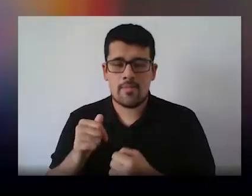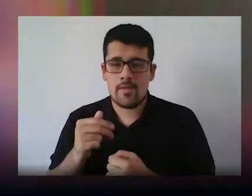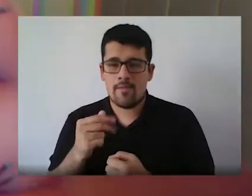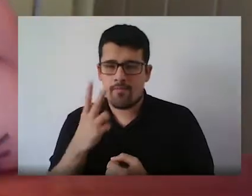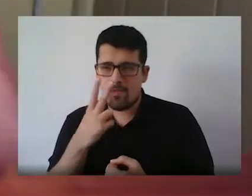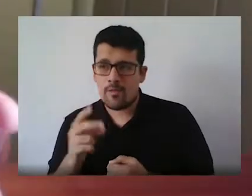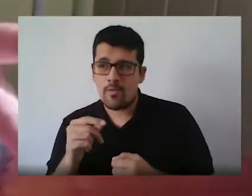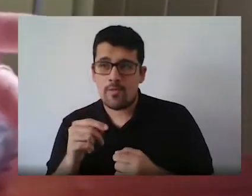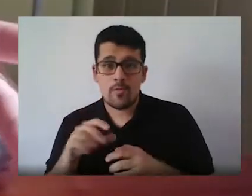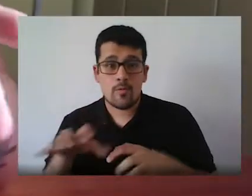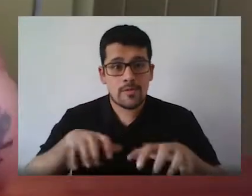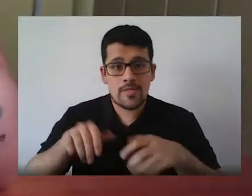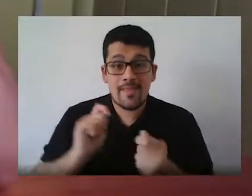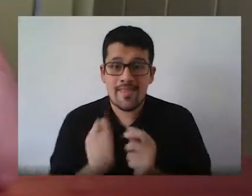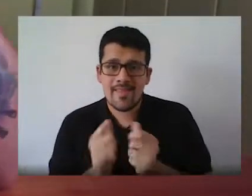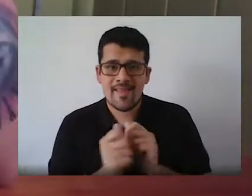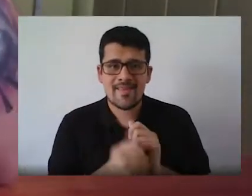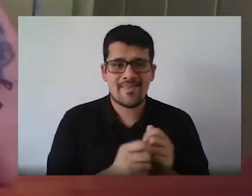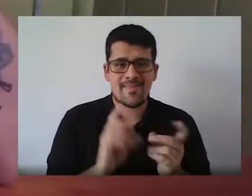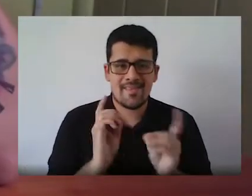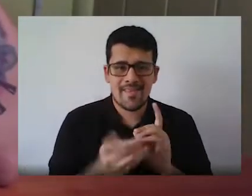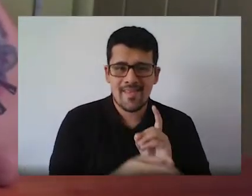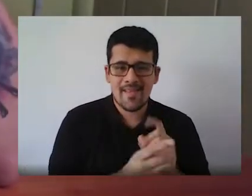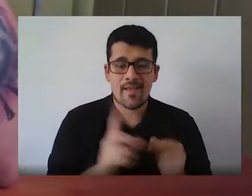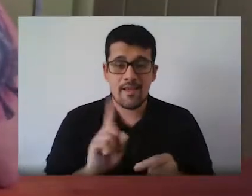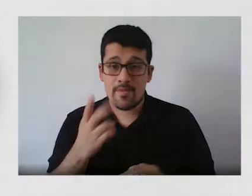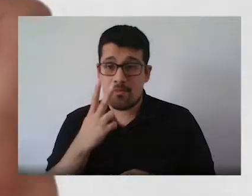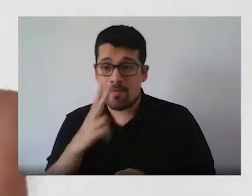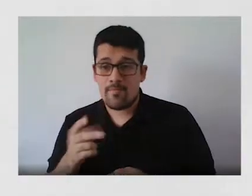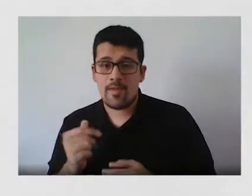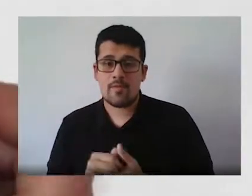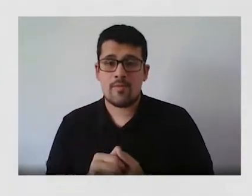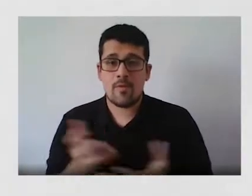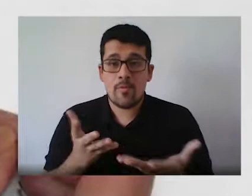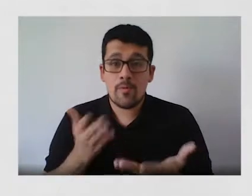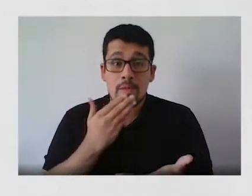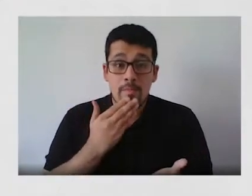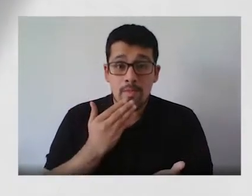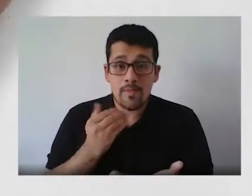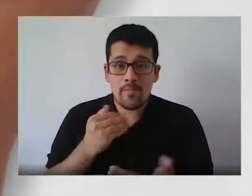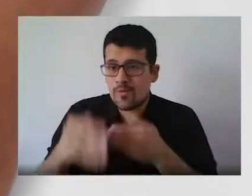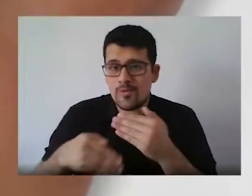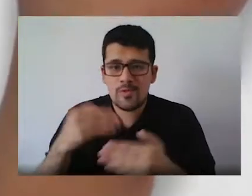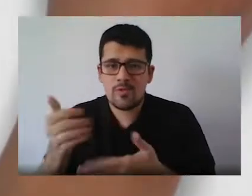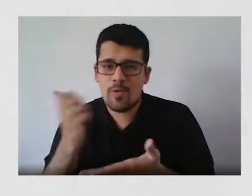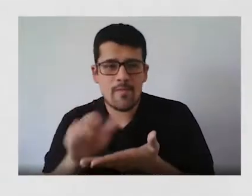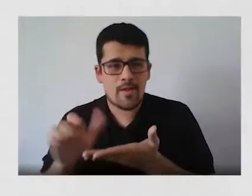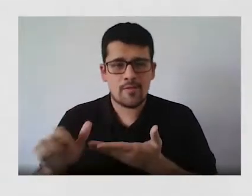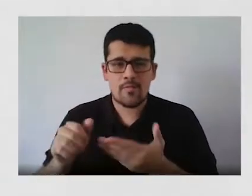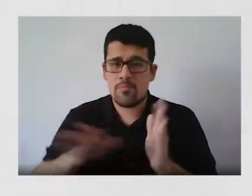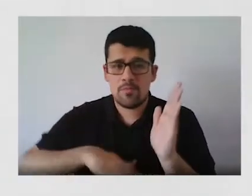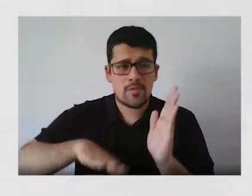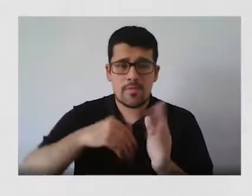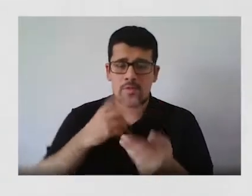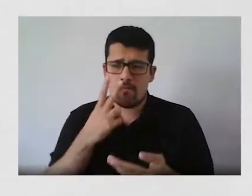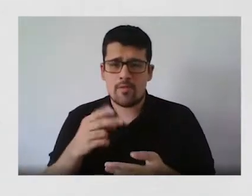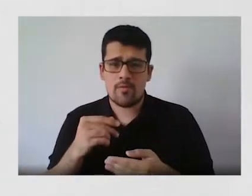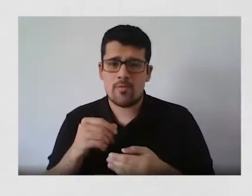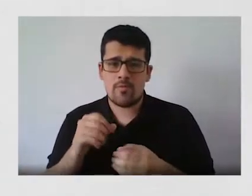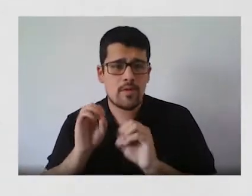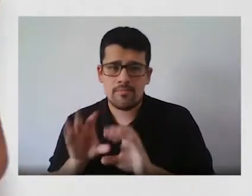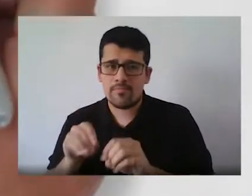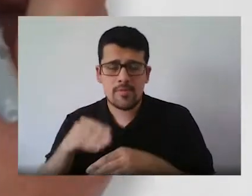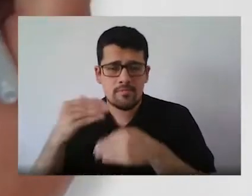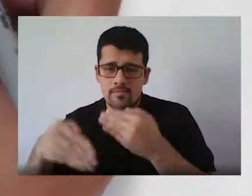sistemas didácticos y metodológicos para metal y no para metal como también cierto el proceso de evaluación básicamente centrado en los